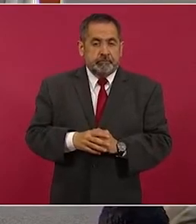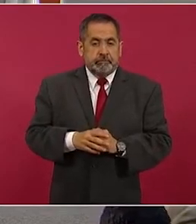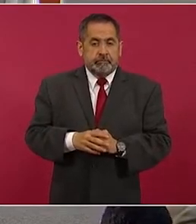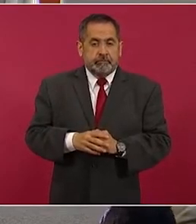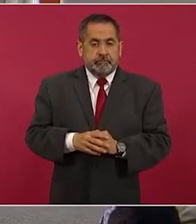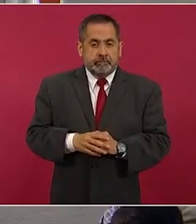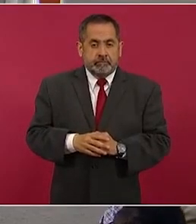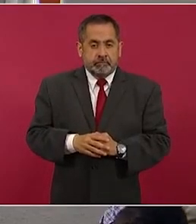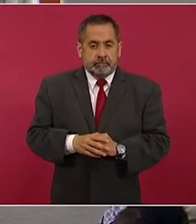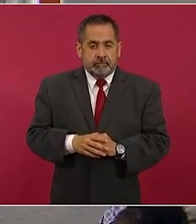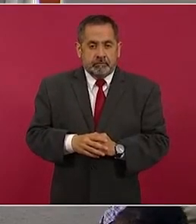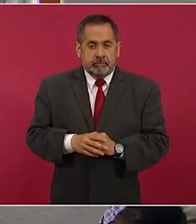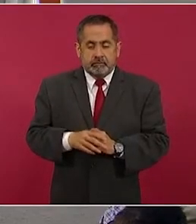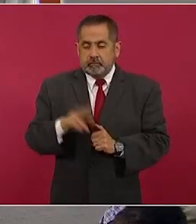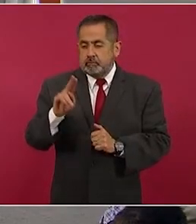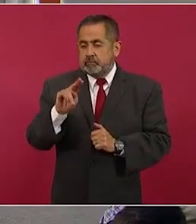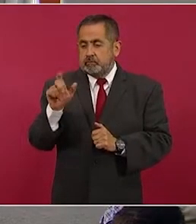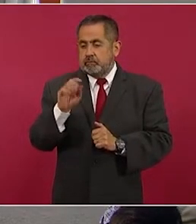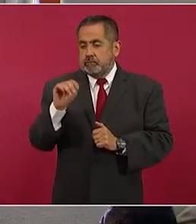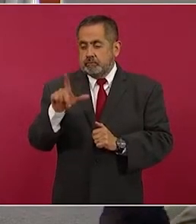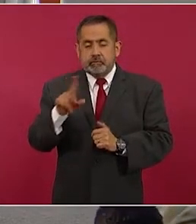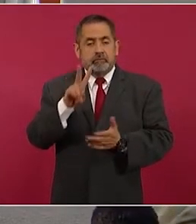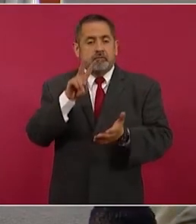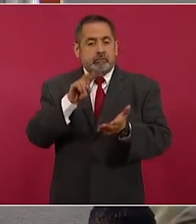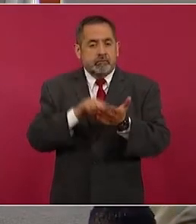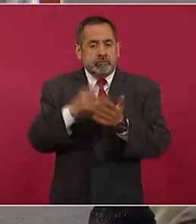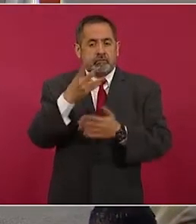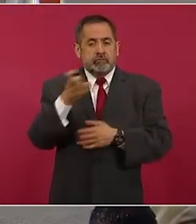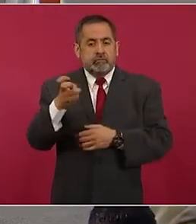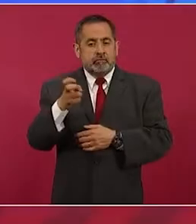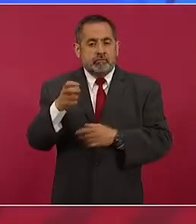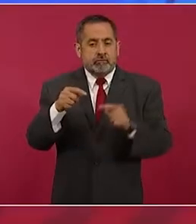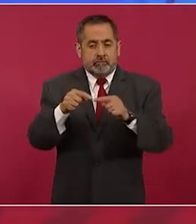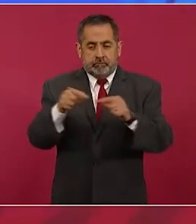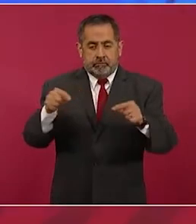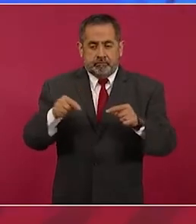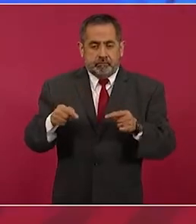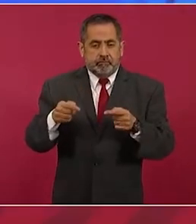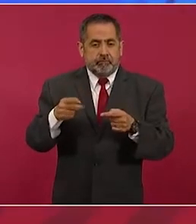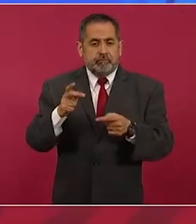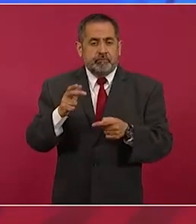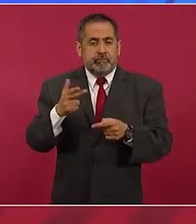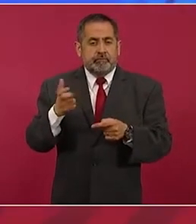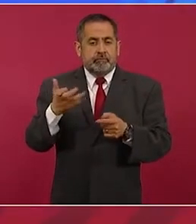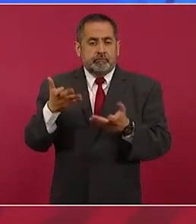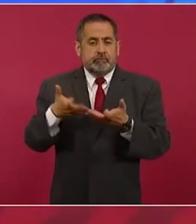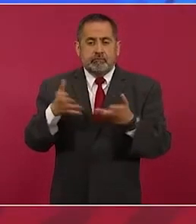en Guzmall, dos mil cuatrocientas hectáreas de reserva.